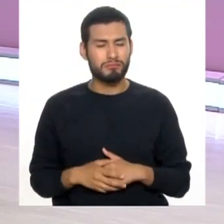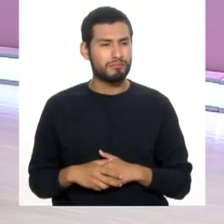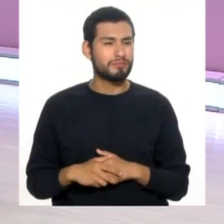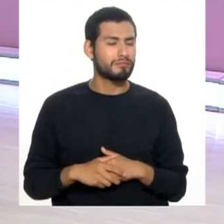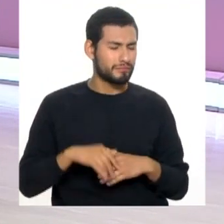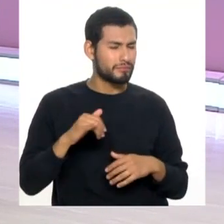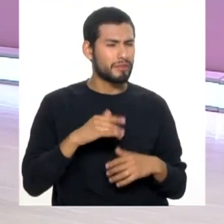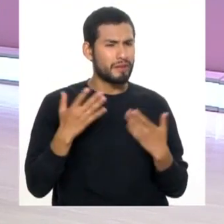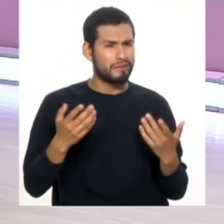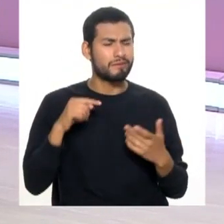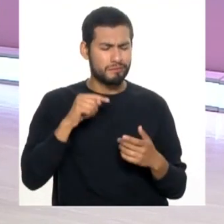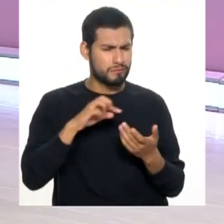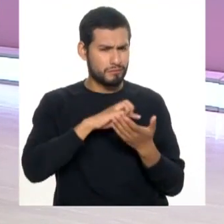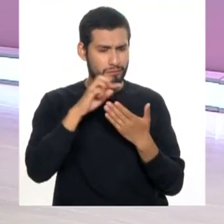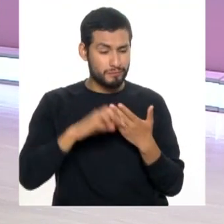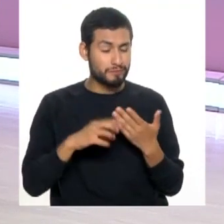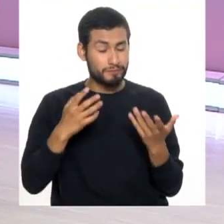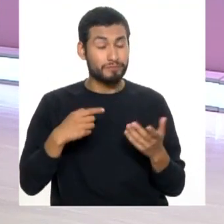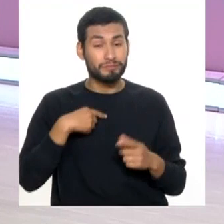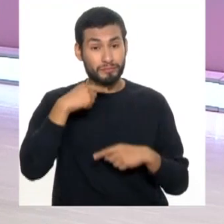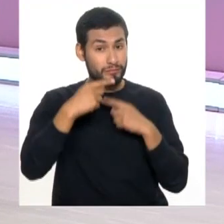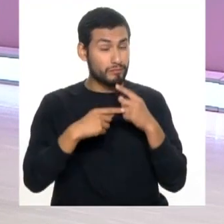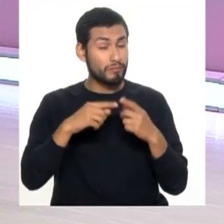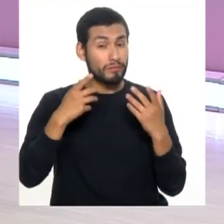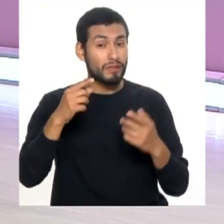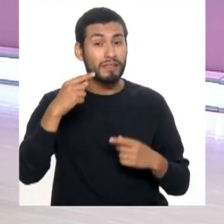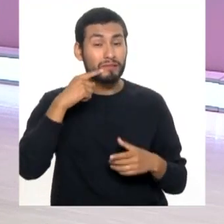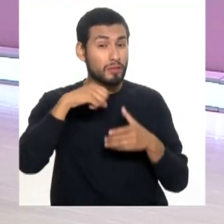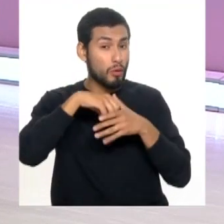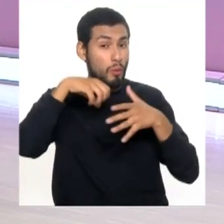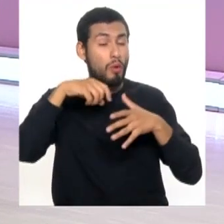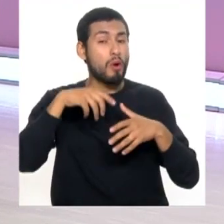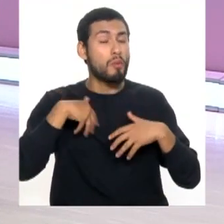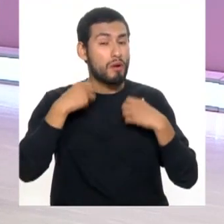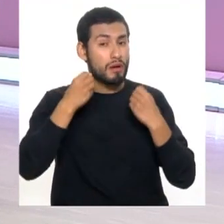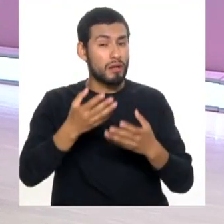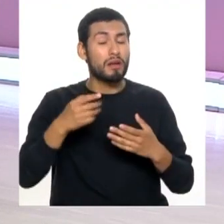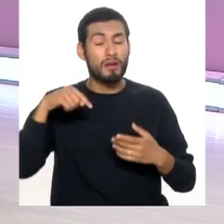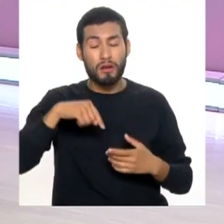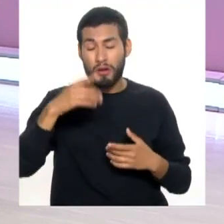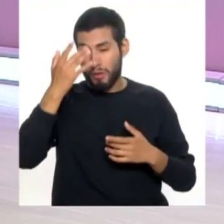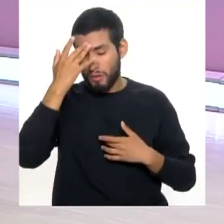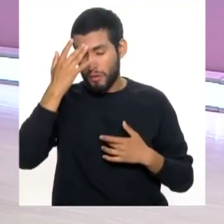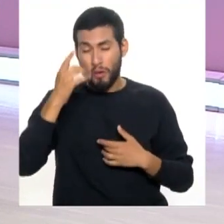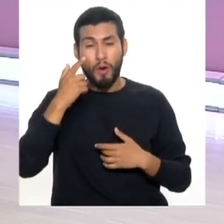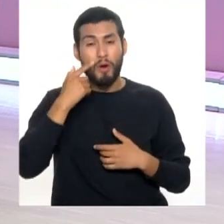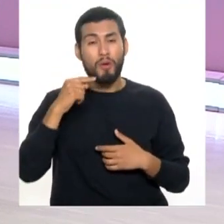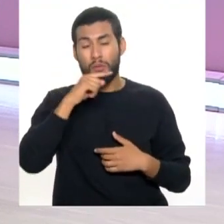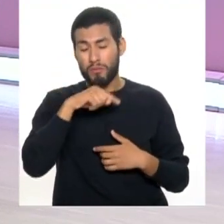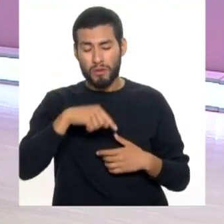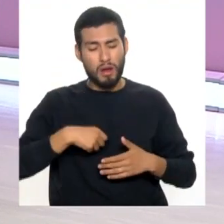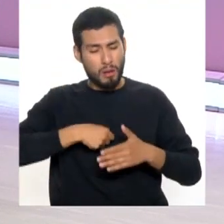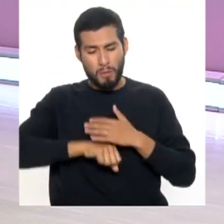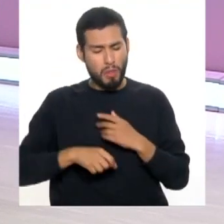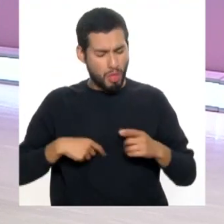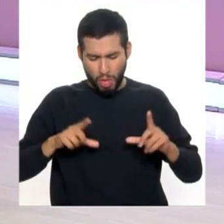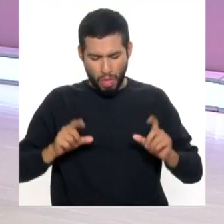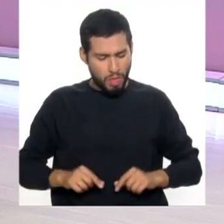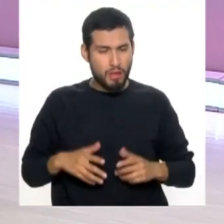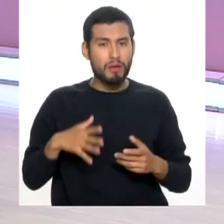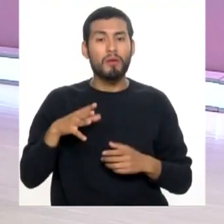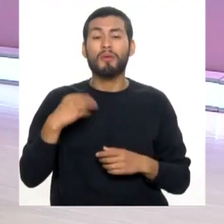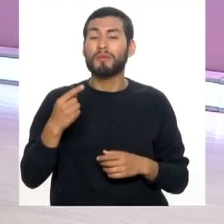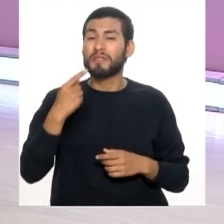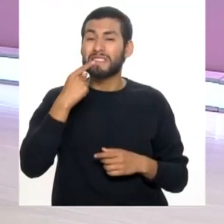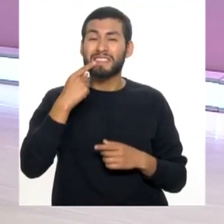que hicimos una reflexión al comienzo del programa. Comenzamos diciendo, oye, la gingivitis puede producir disfunción de la hiperinfertilidad. ¿Por qué? Porque hay un foco infeccioso con el